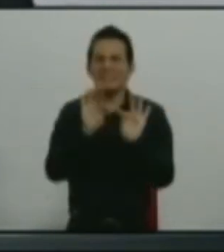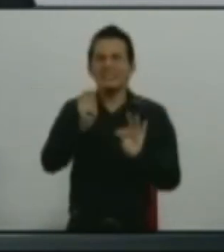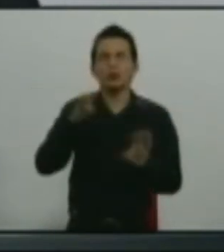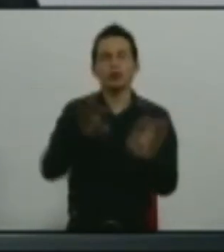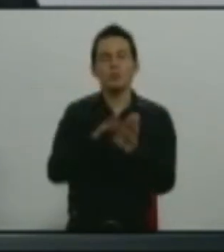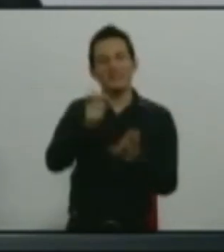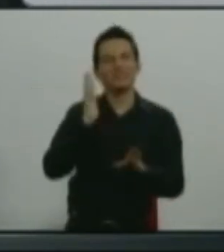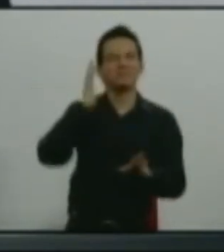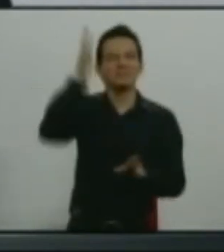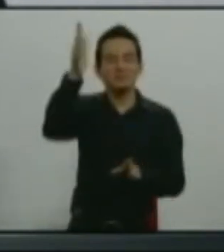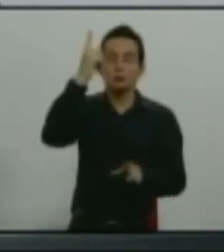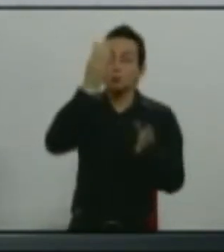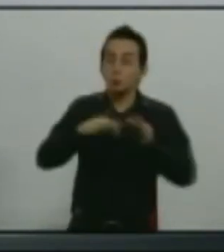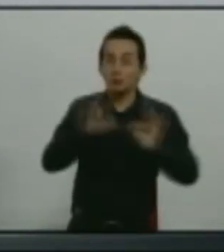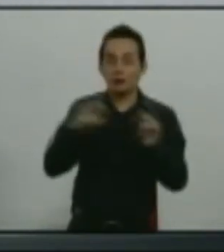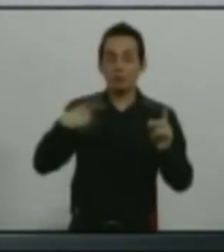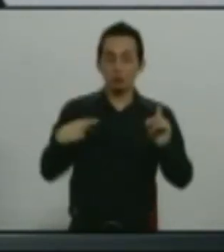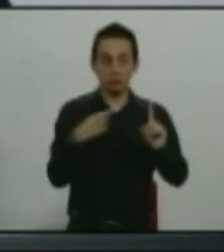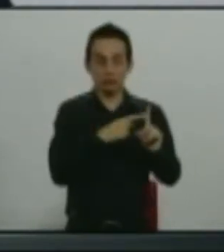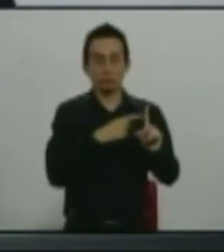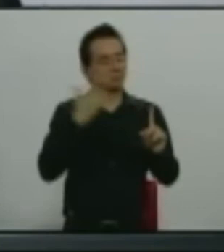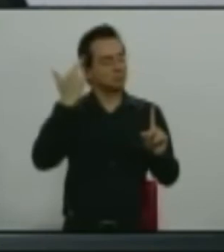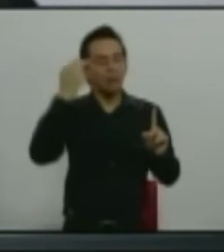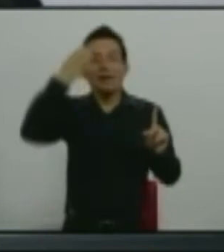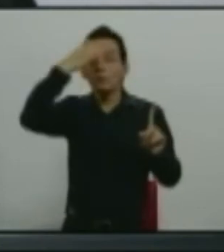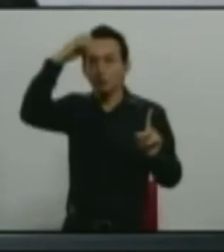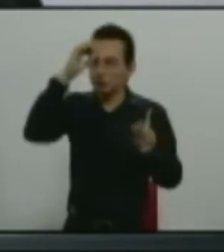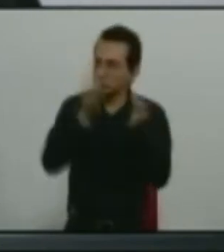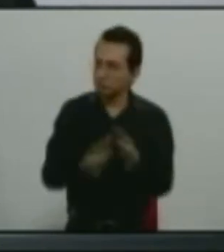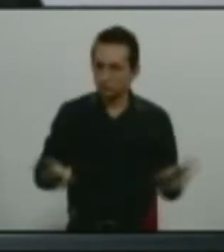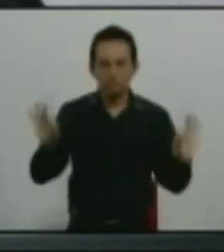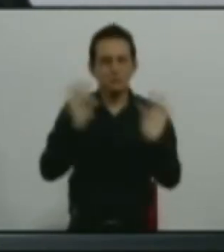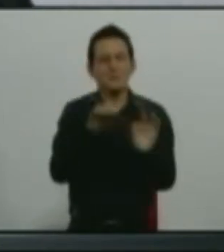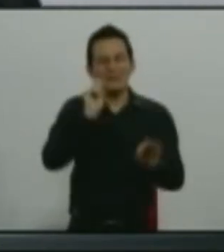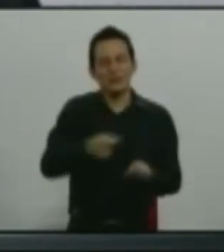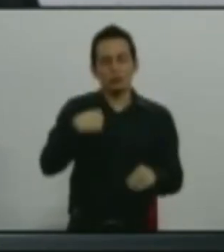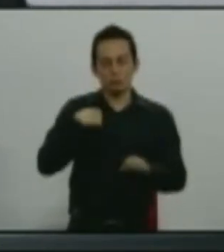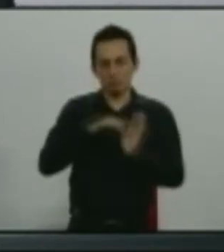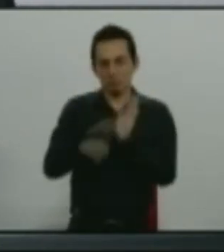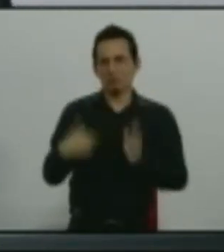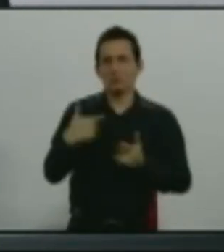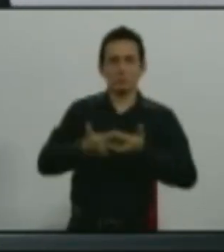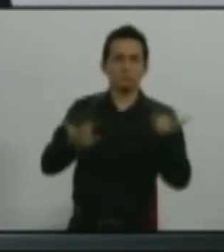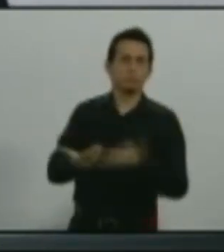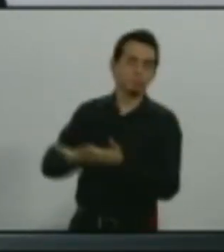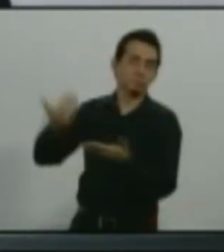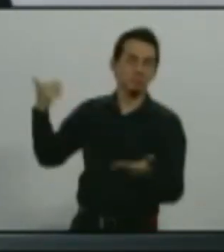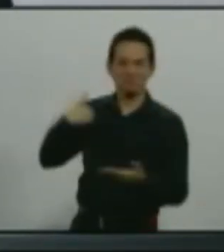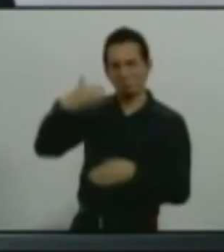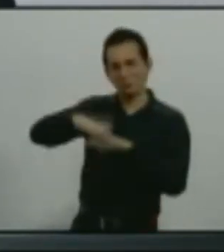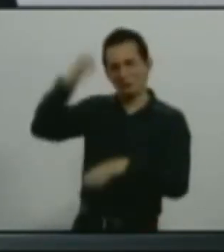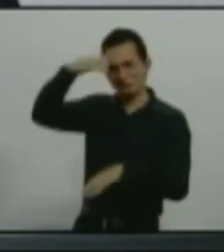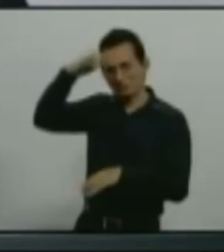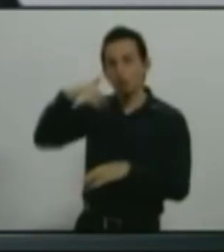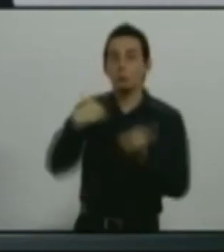ejercicio de gobierno se llama experiencia. La experiencia que yo he tenido a lo largo de mi desarrollo, tanto en mi vida profesional como médico internista, como por